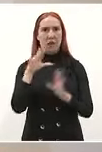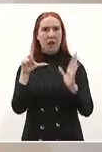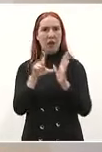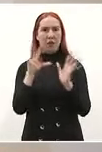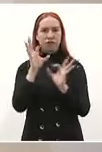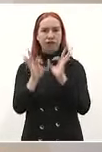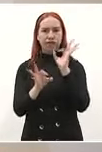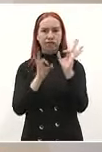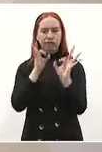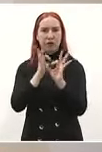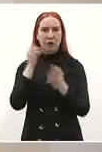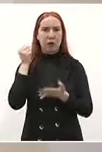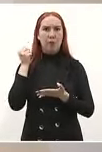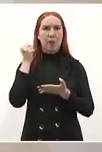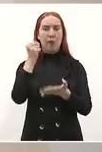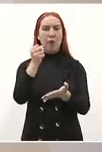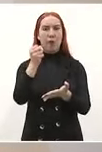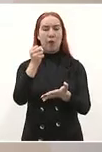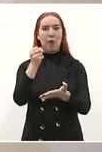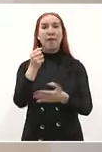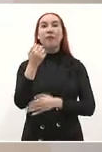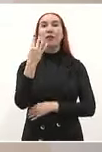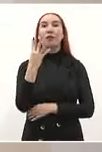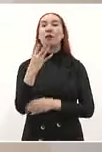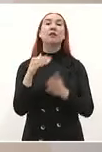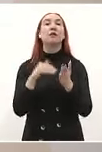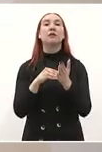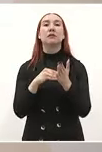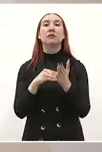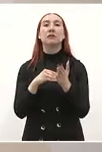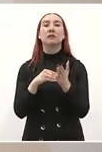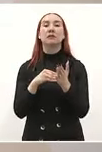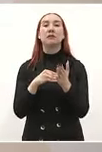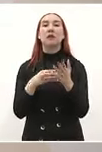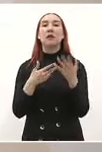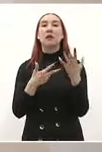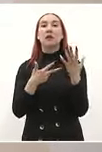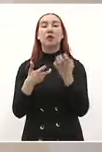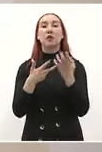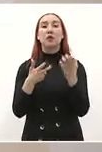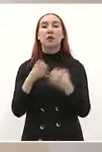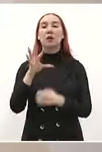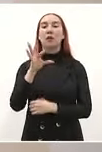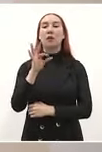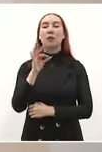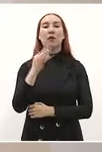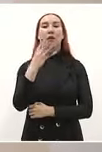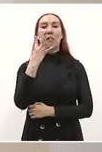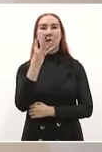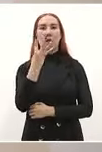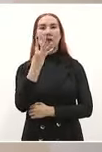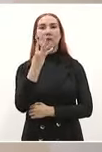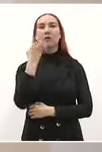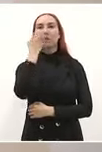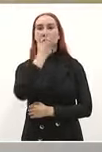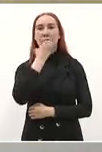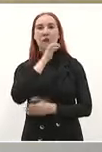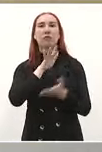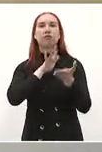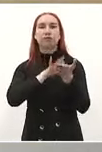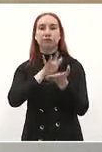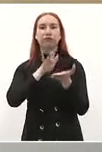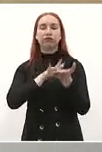presupuesto para 4 mil 844 escuelas